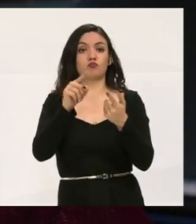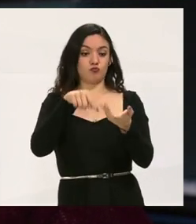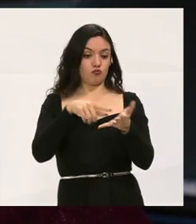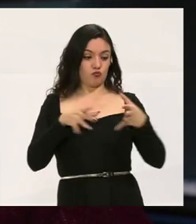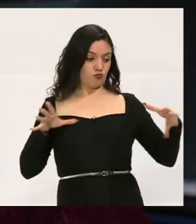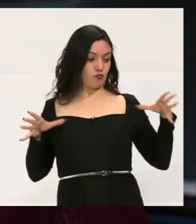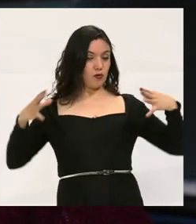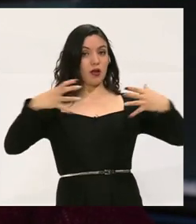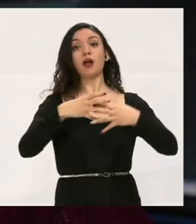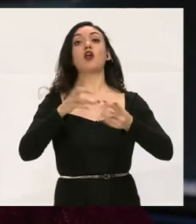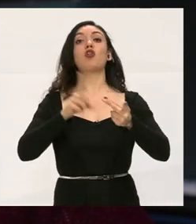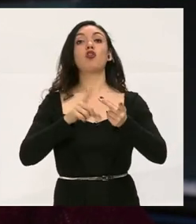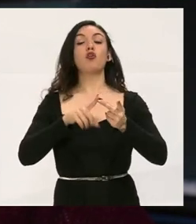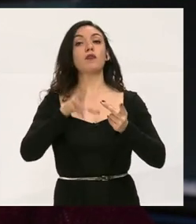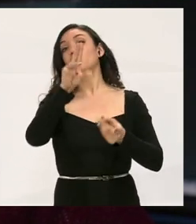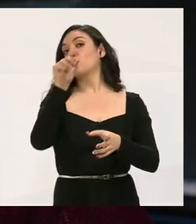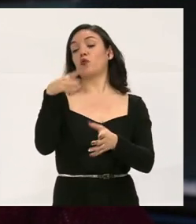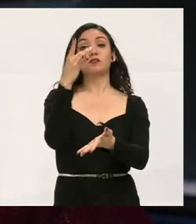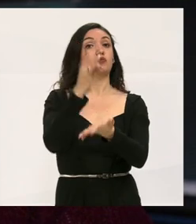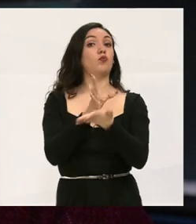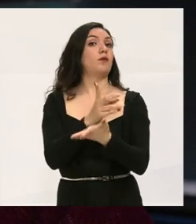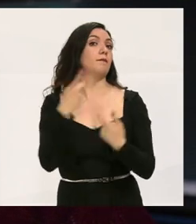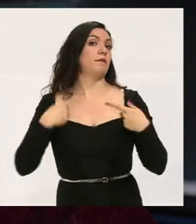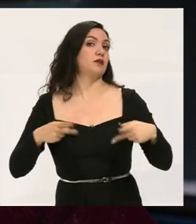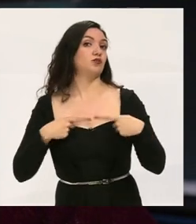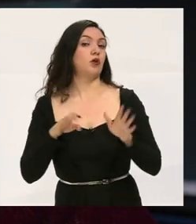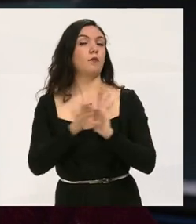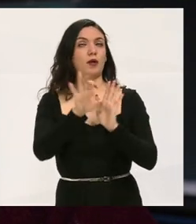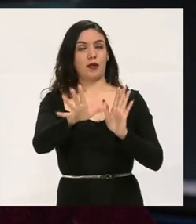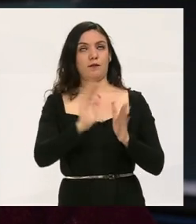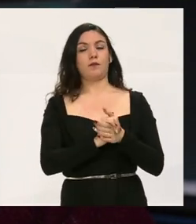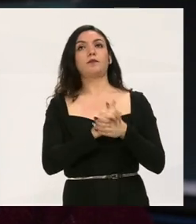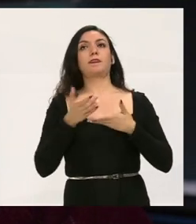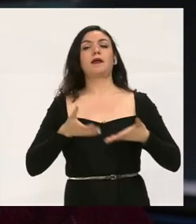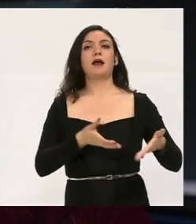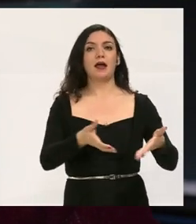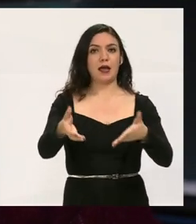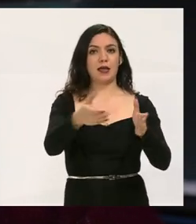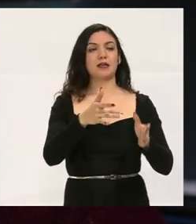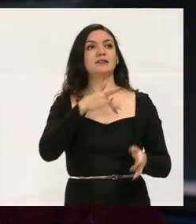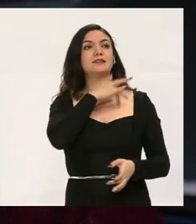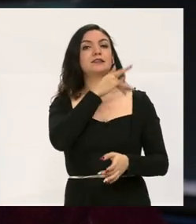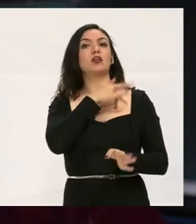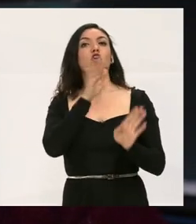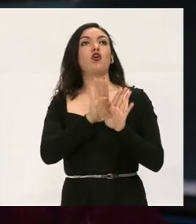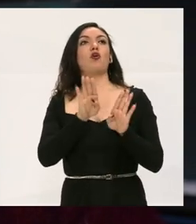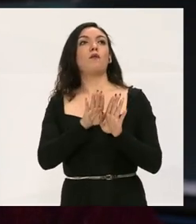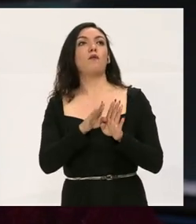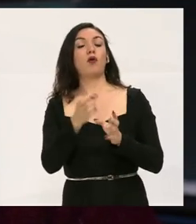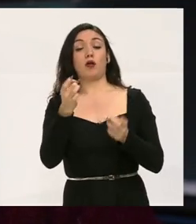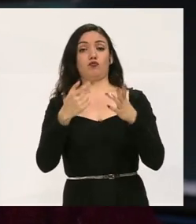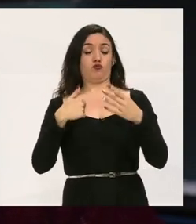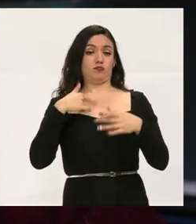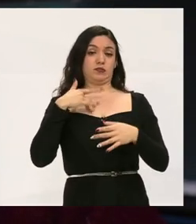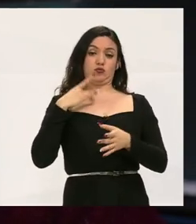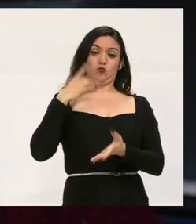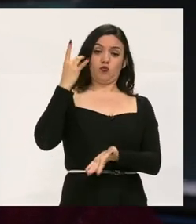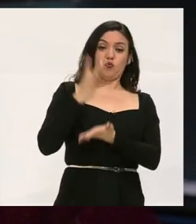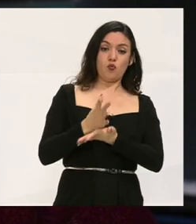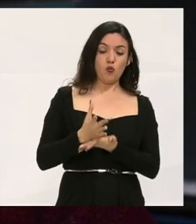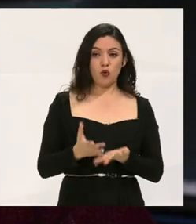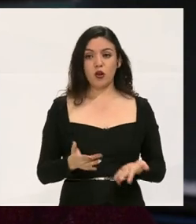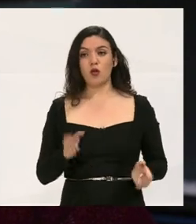una atmósfera donde no son las únicas personas, como por ejemplo en las calles, que ellos se sienten a lo mejor